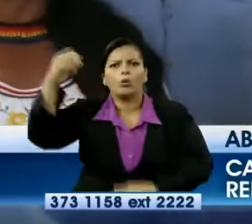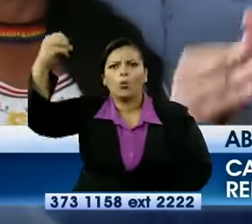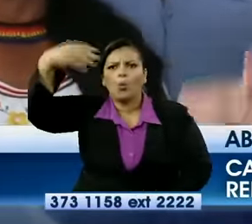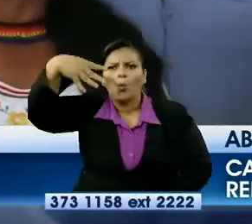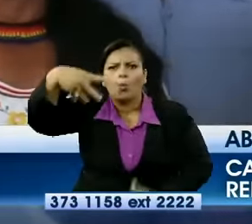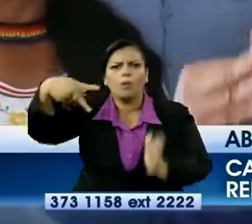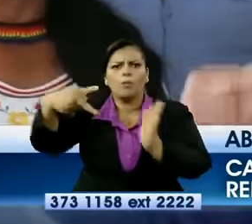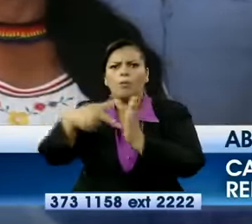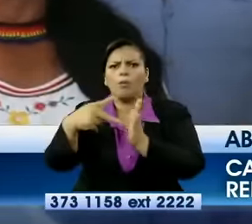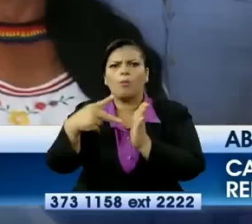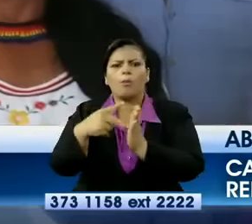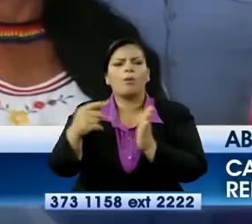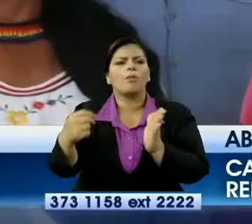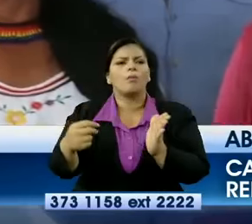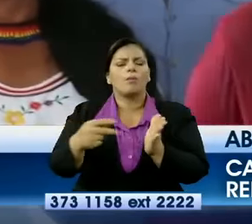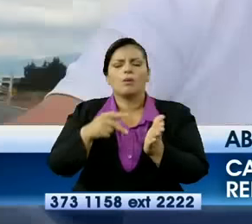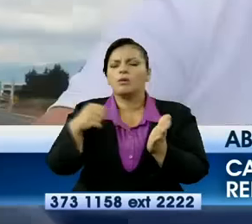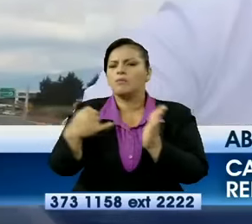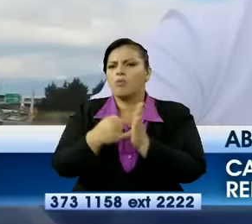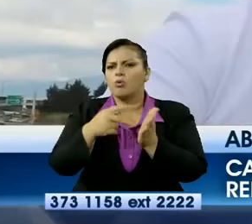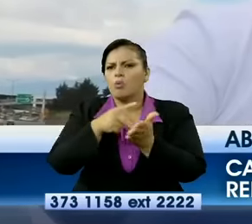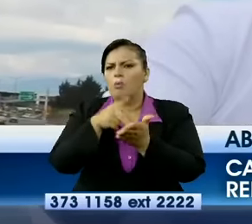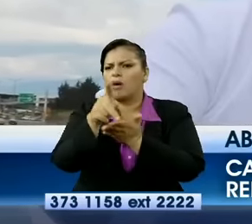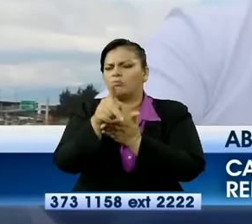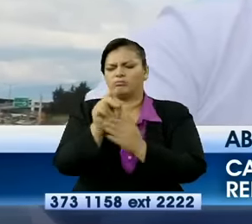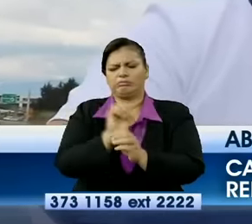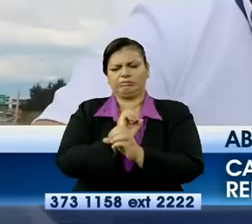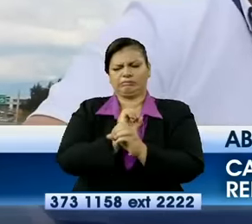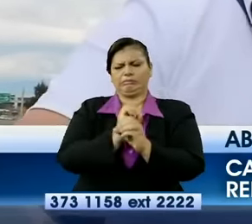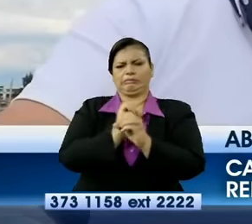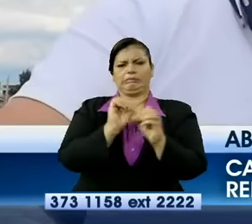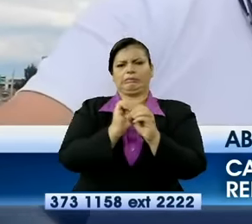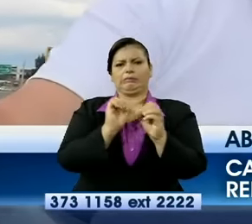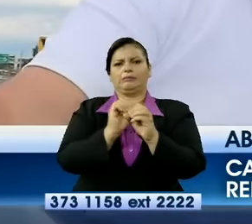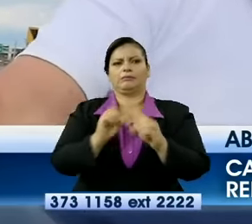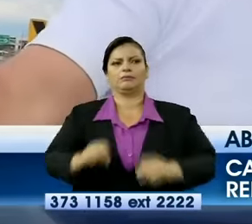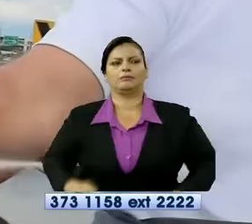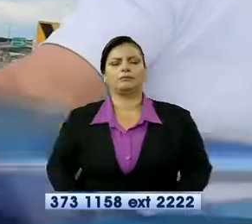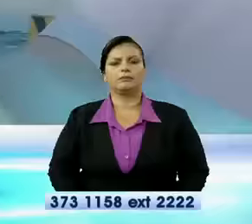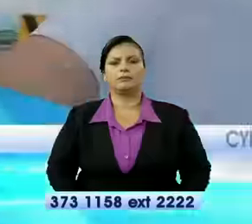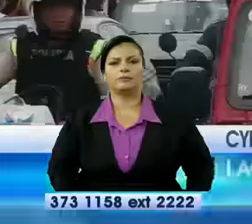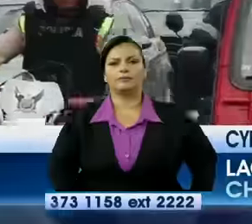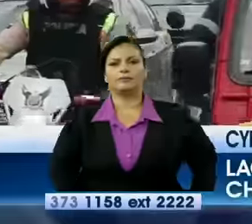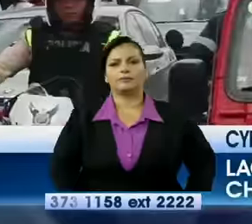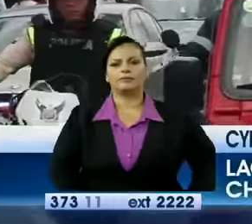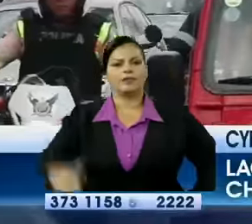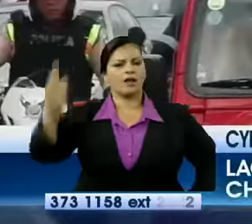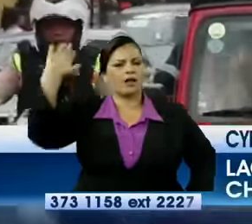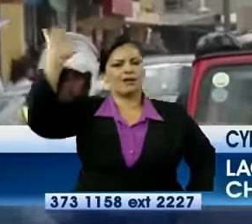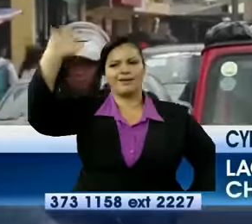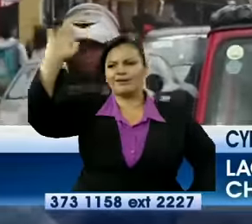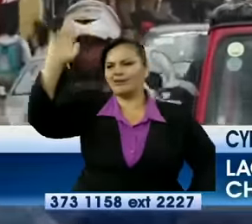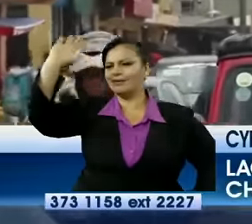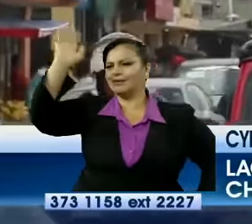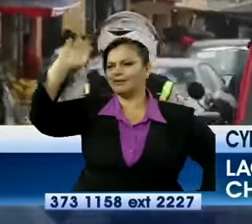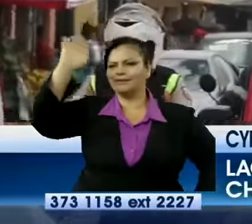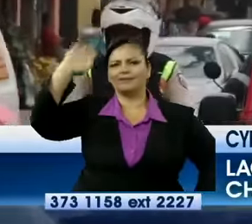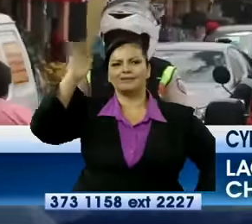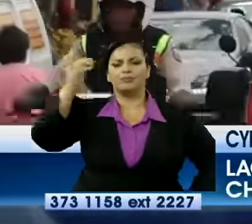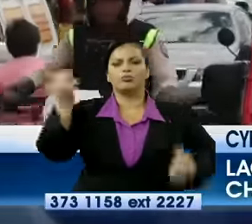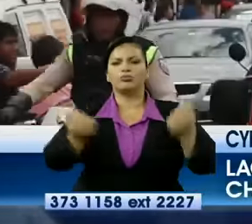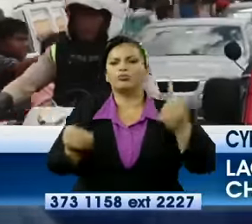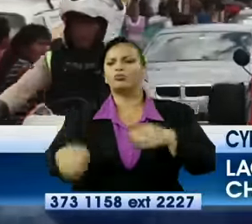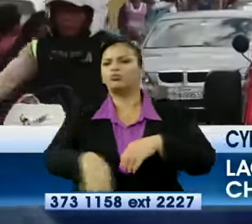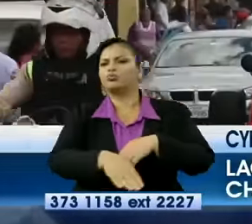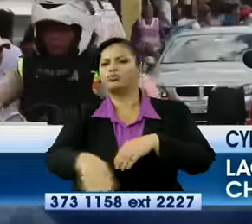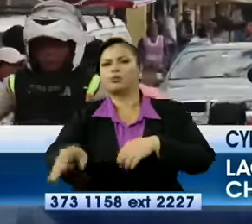130 kilovatios hora. Antes, la postulante recorrió varias avenidas principales del norte de